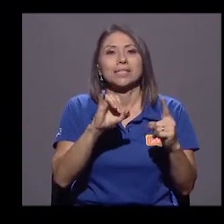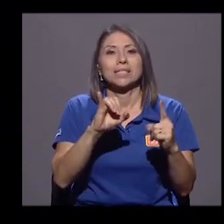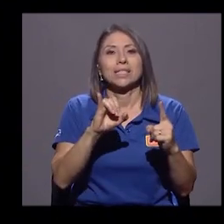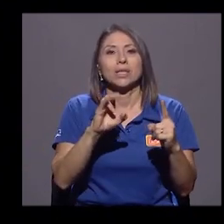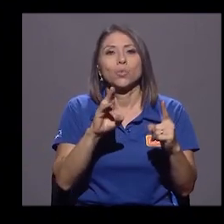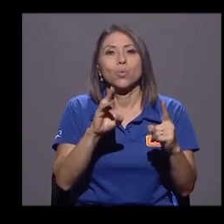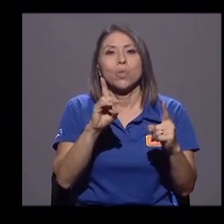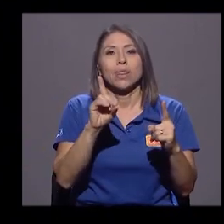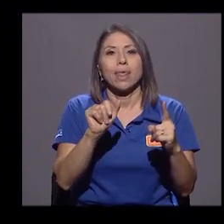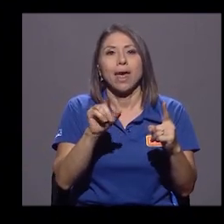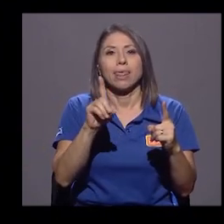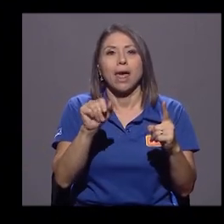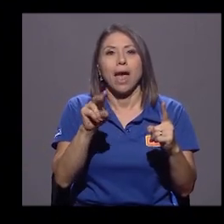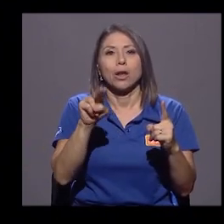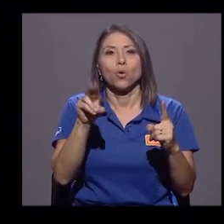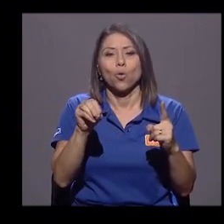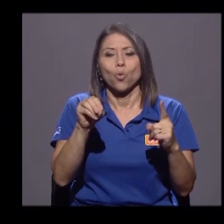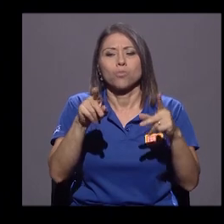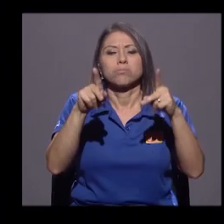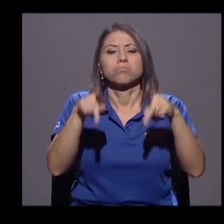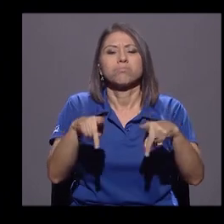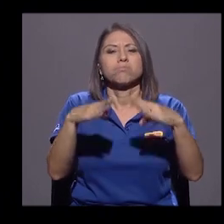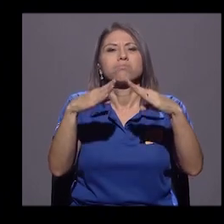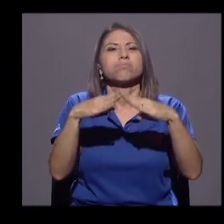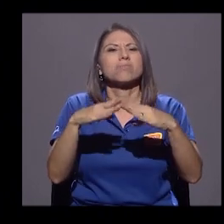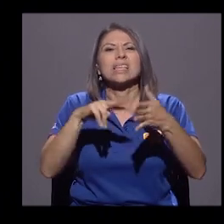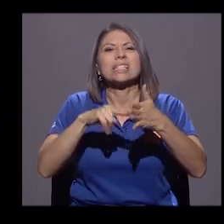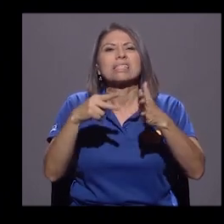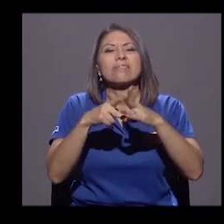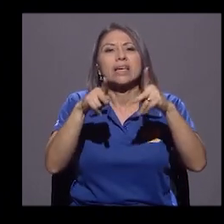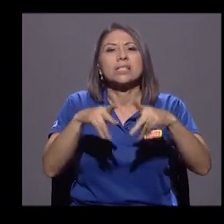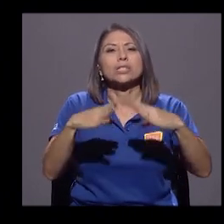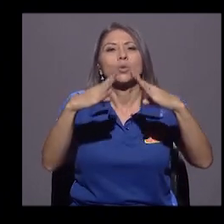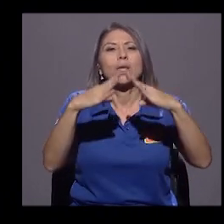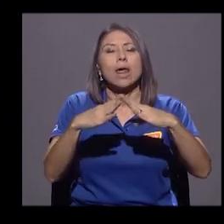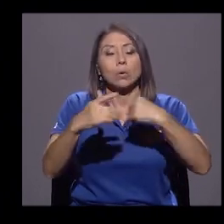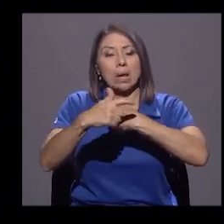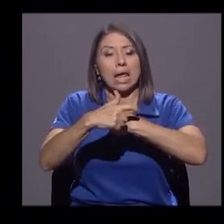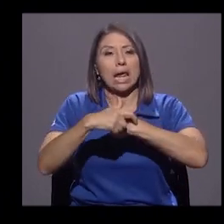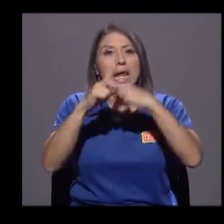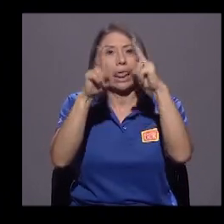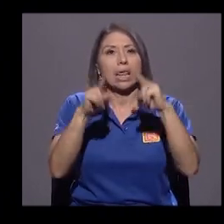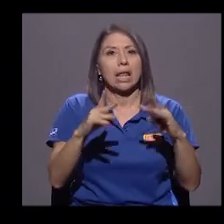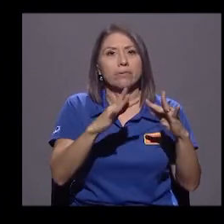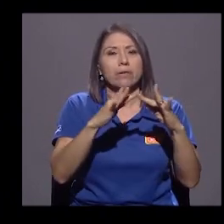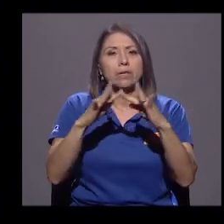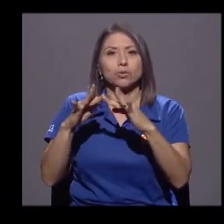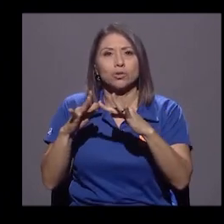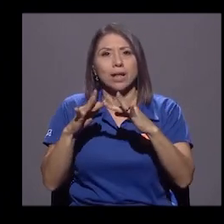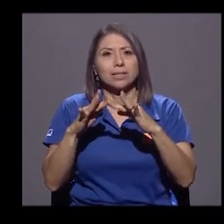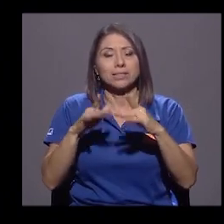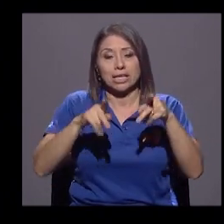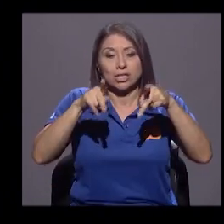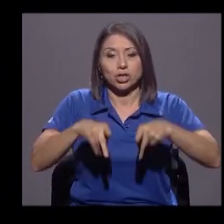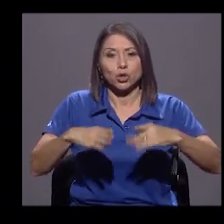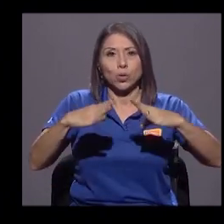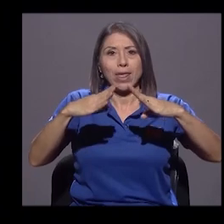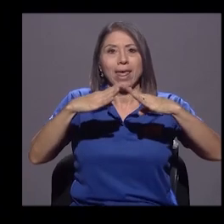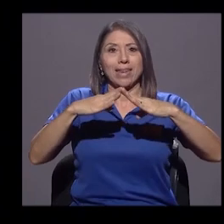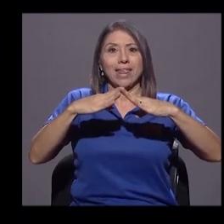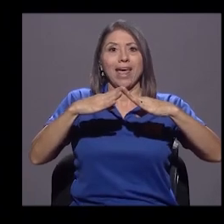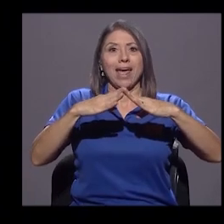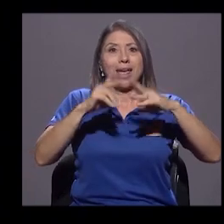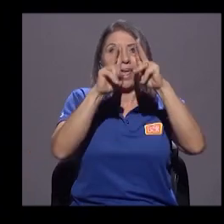ciudadano en la era de las redes sociales? ¿Cómo se ejerce la ciudadanía en internet?